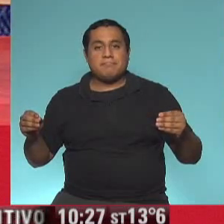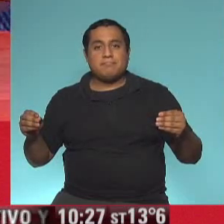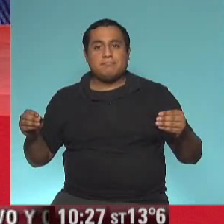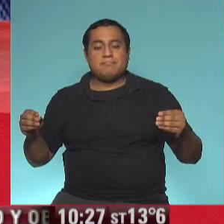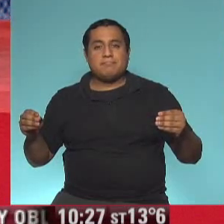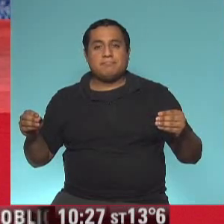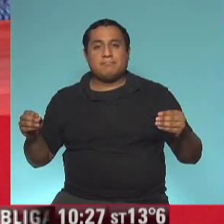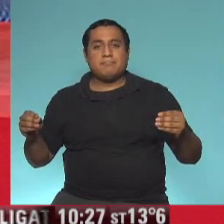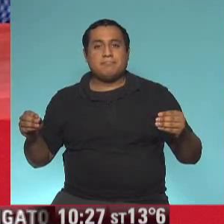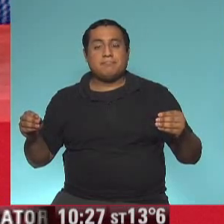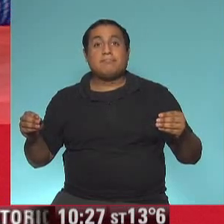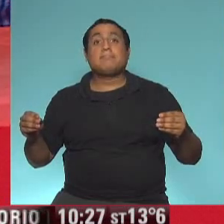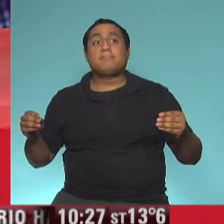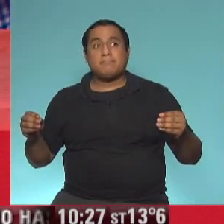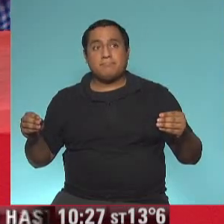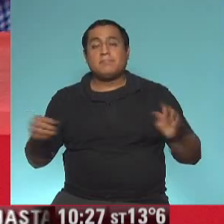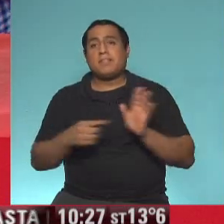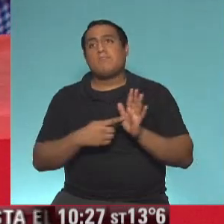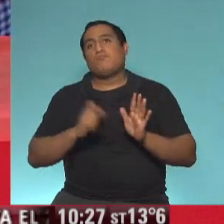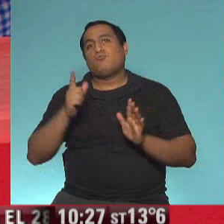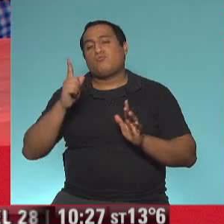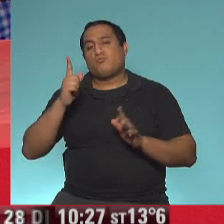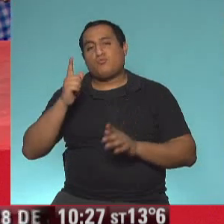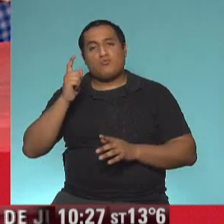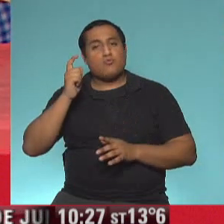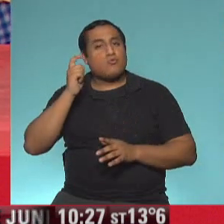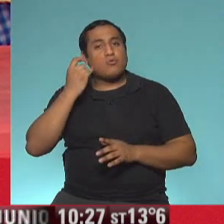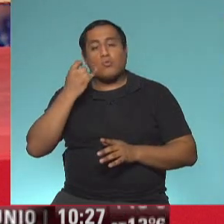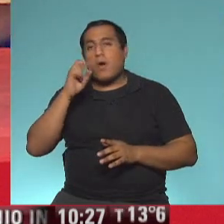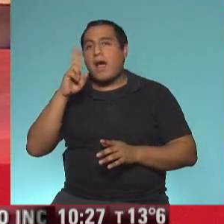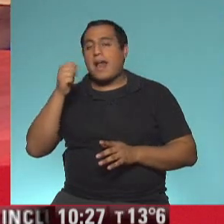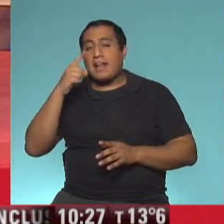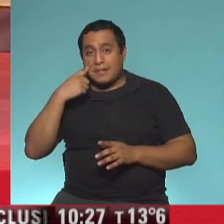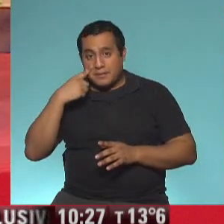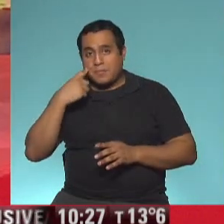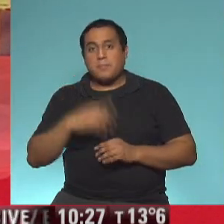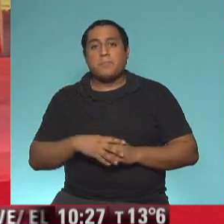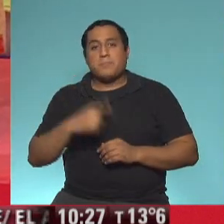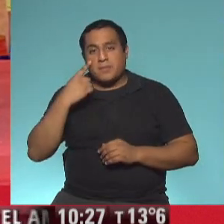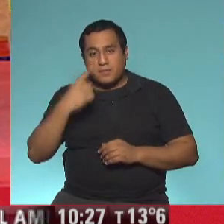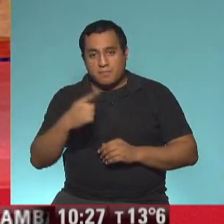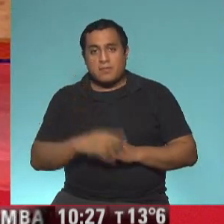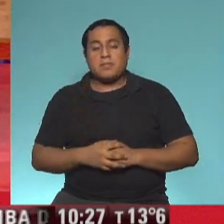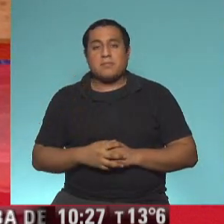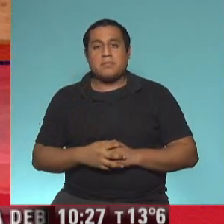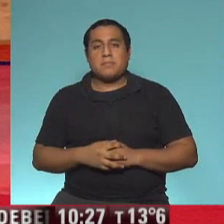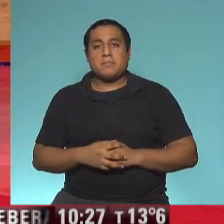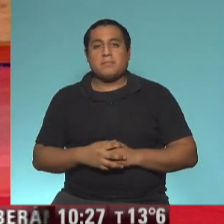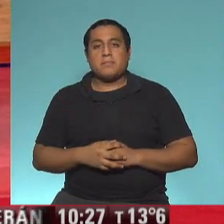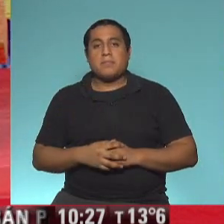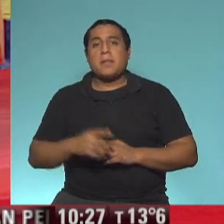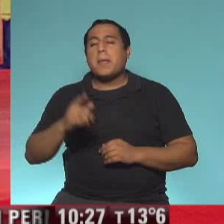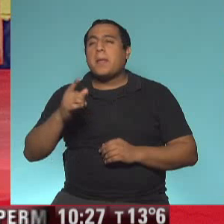Una leyenda guaraní, el mainumbí y el cururú, el